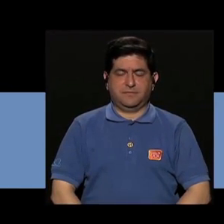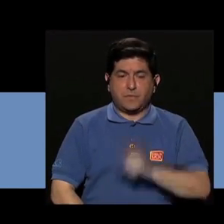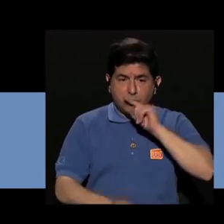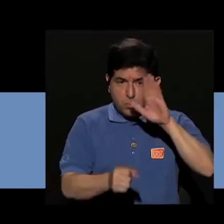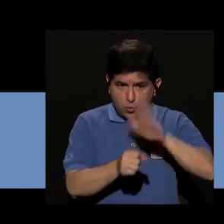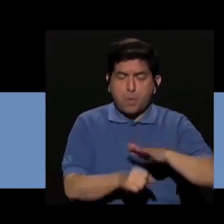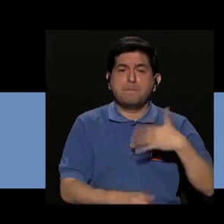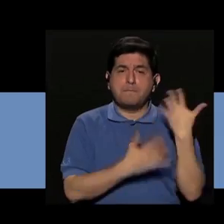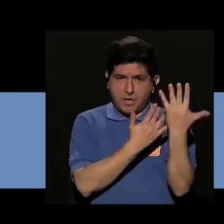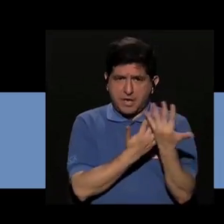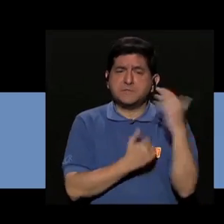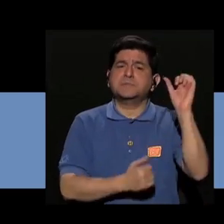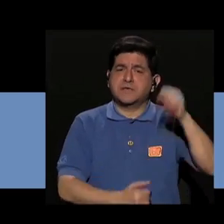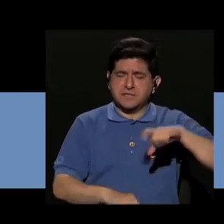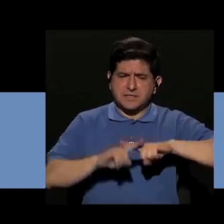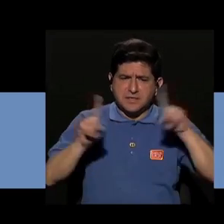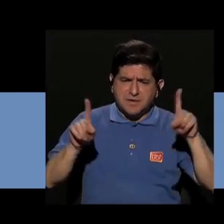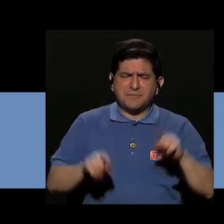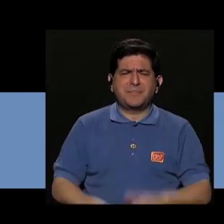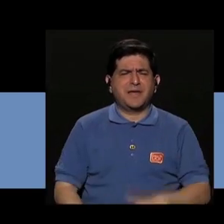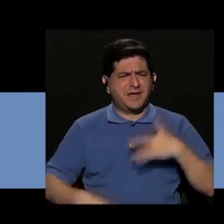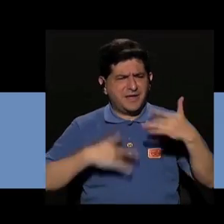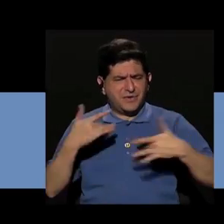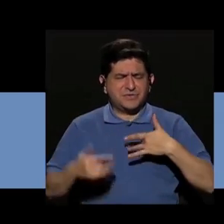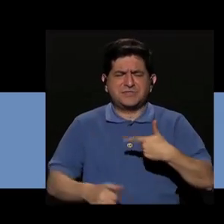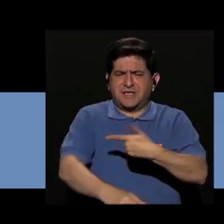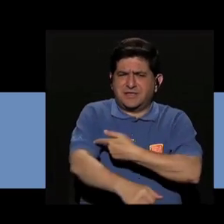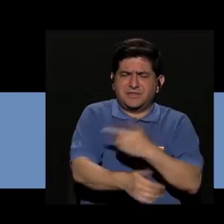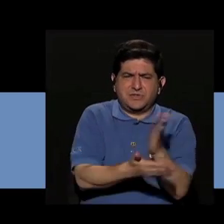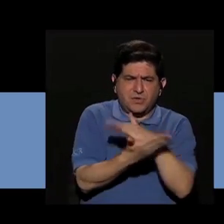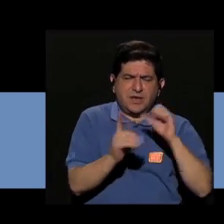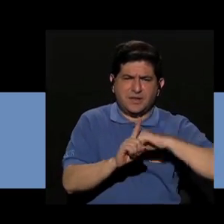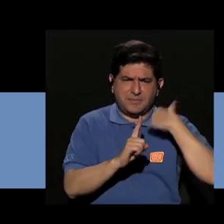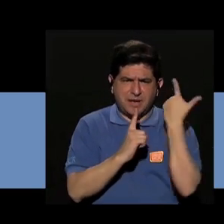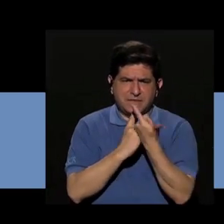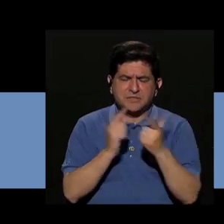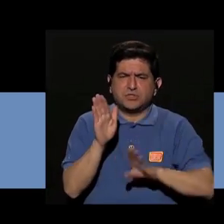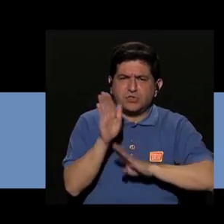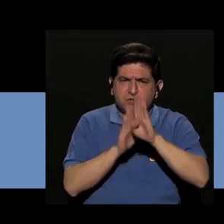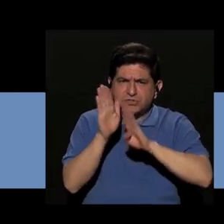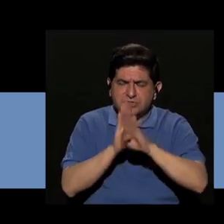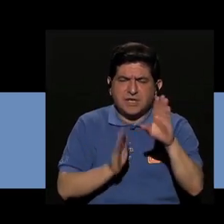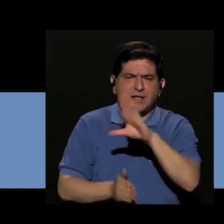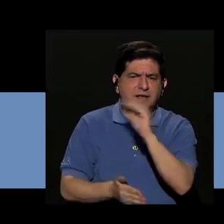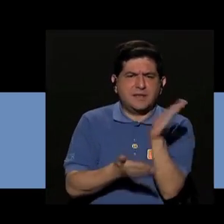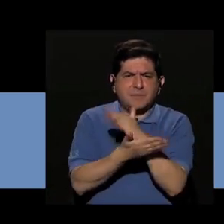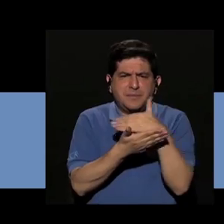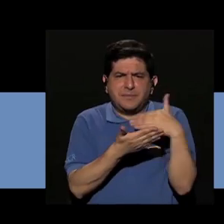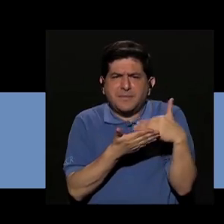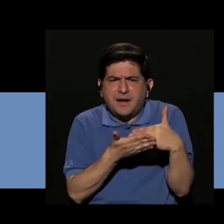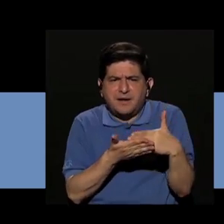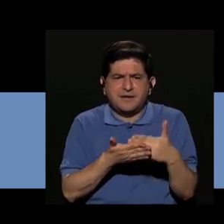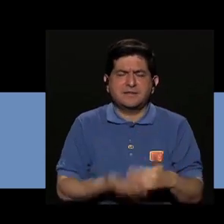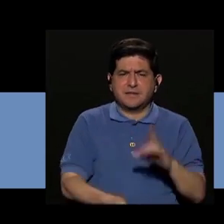Sí han cumplido con mi expectativa, pero siento que también enfermería, desarrollar la parte social y la parte